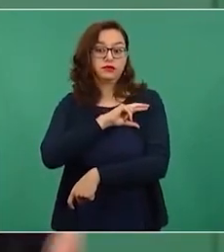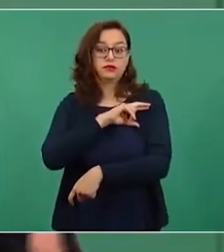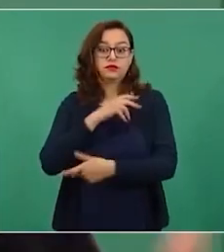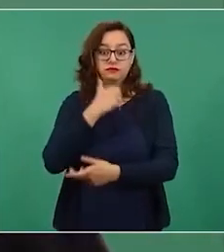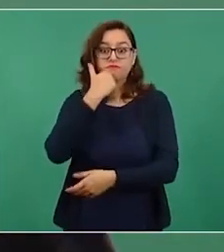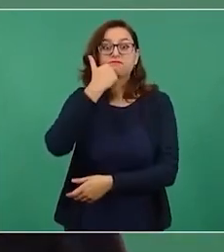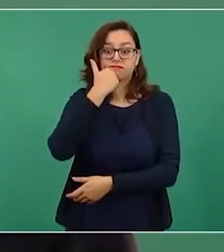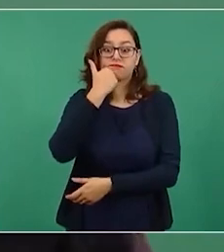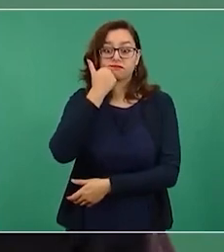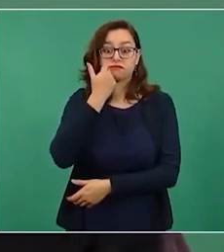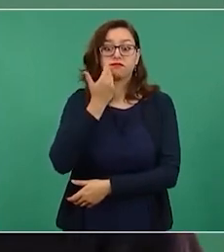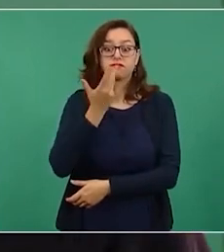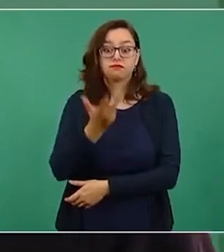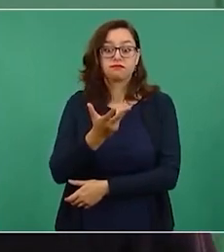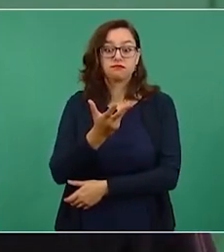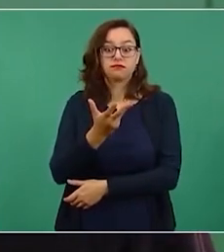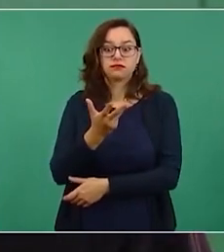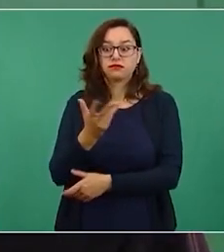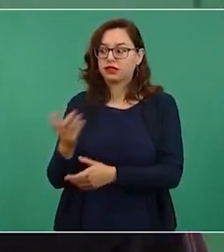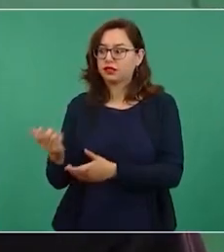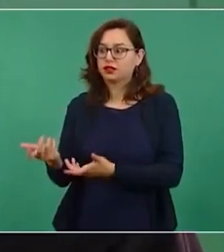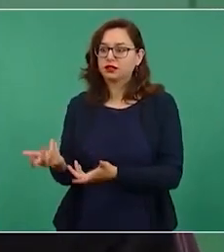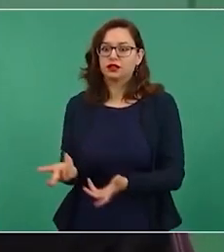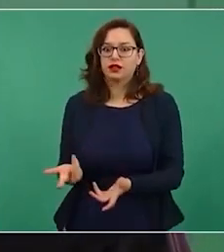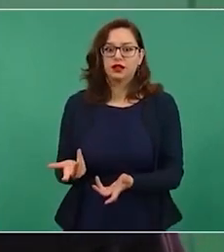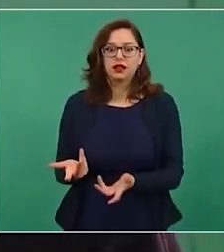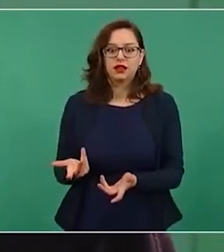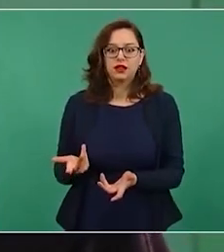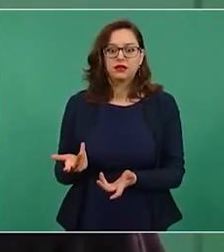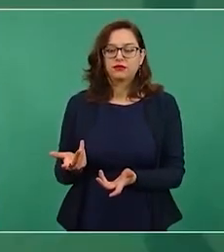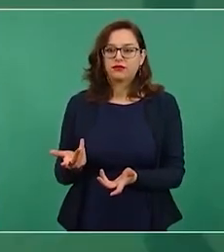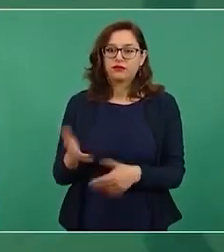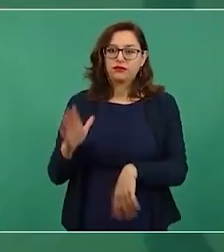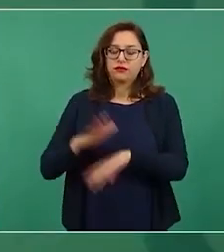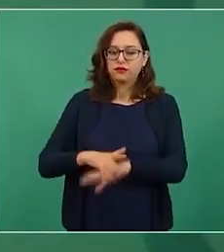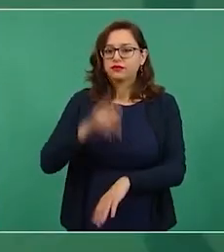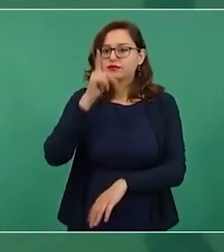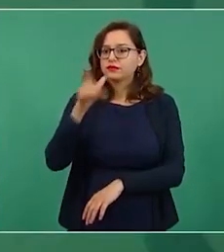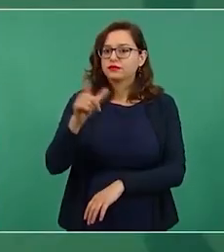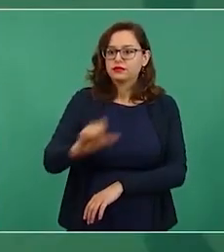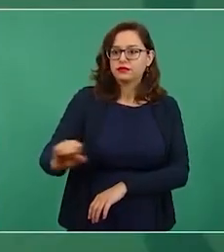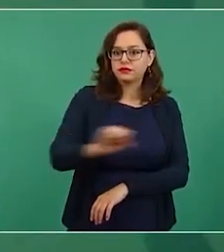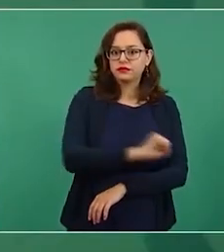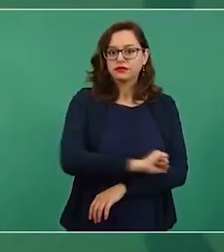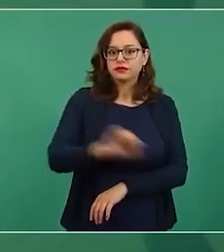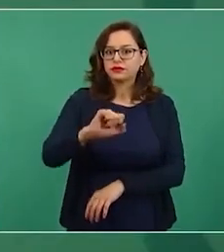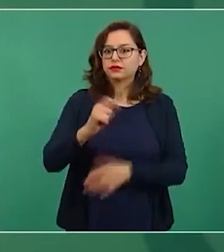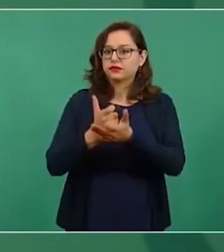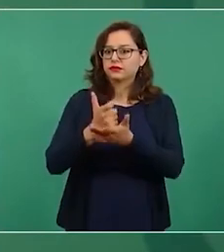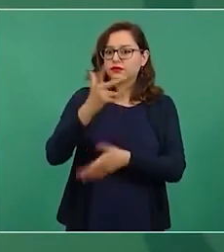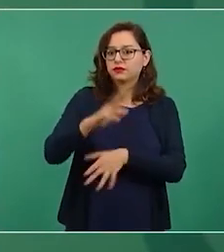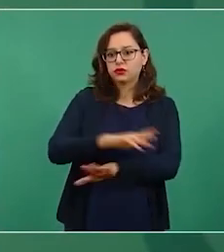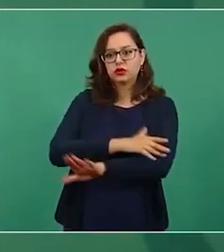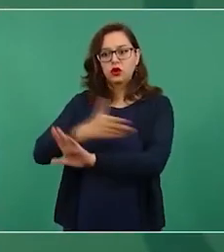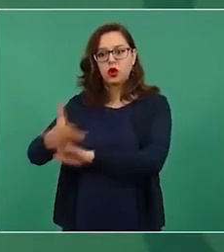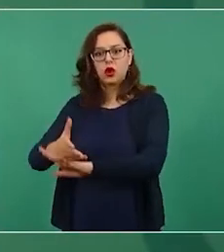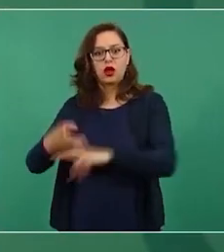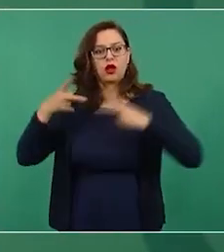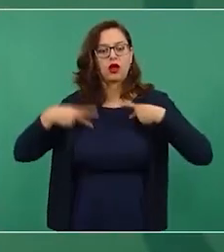de la electricidad, aumentando los precios, afectando a los consumidores